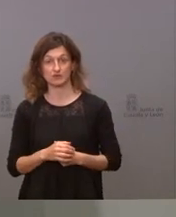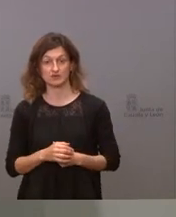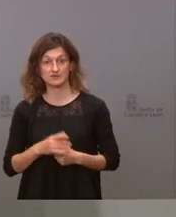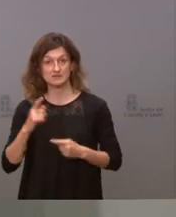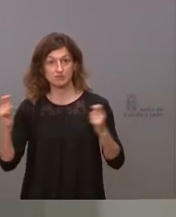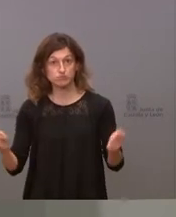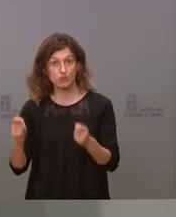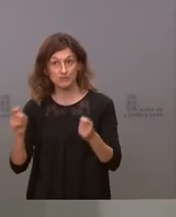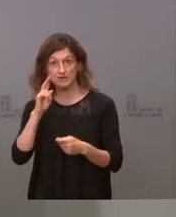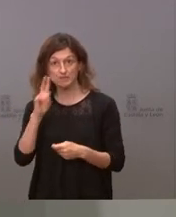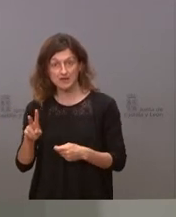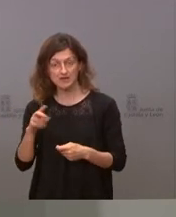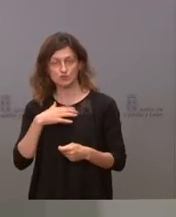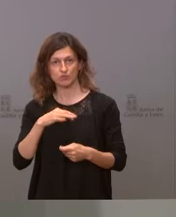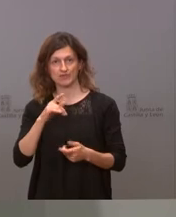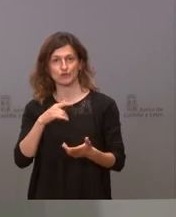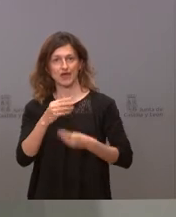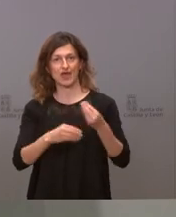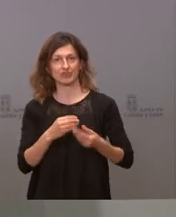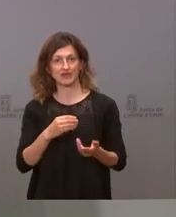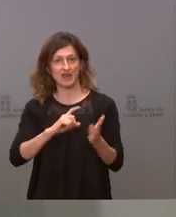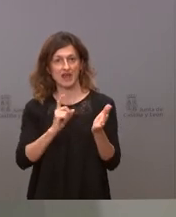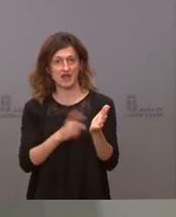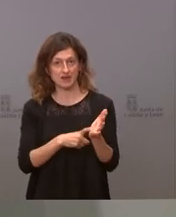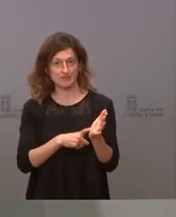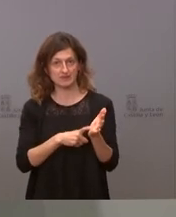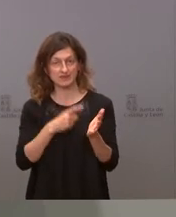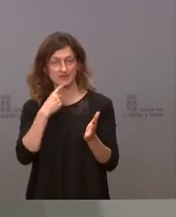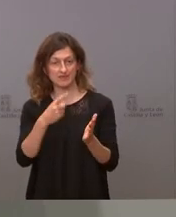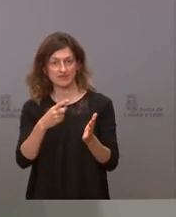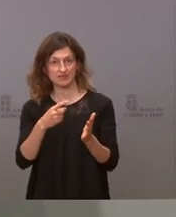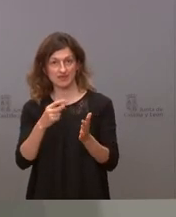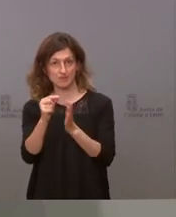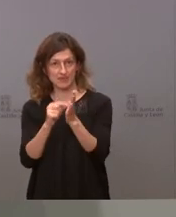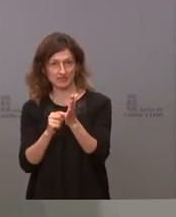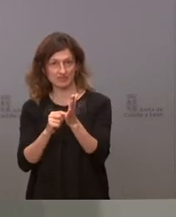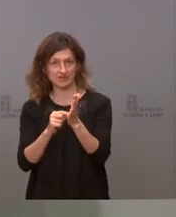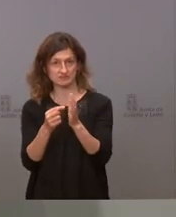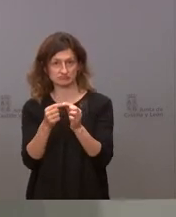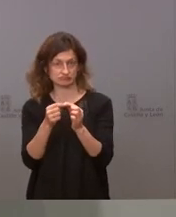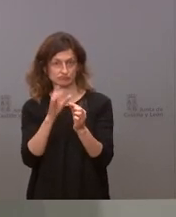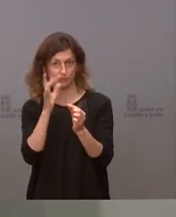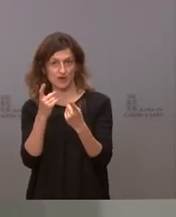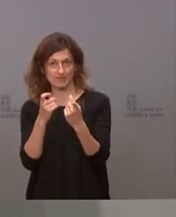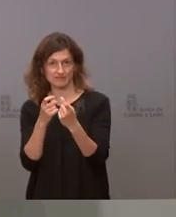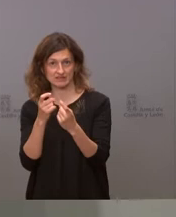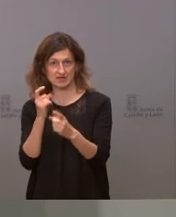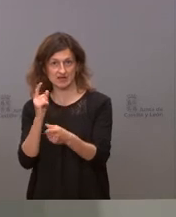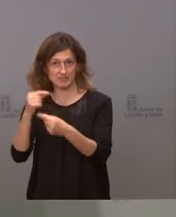obligados a recurrir legalmente y a solicitar las medidas cautelares que fueran precisos